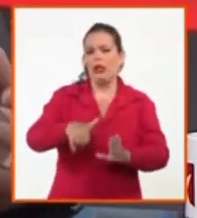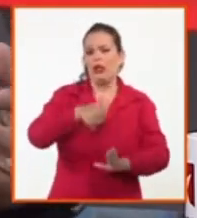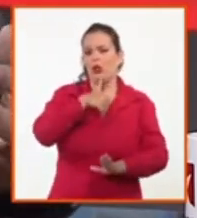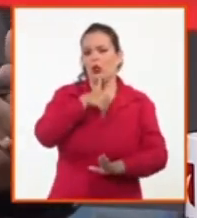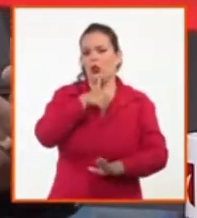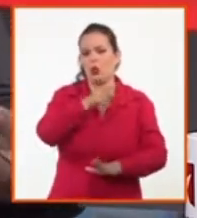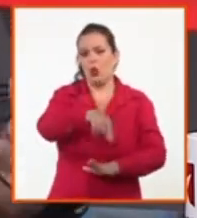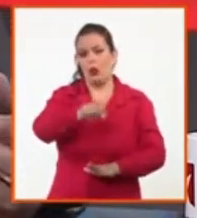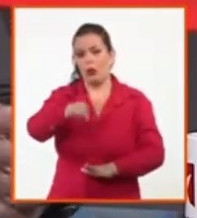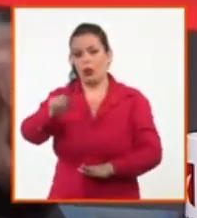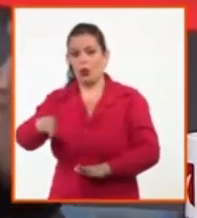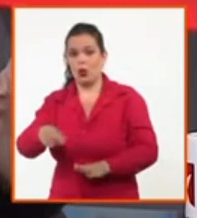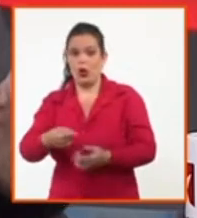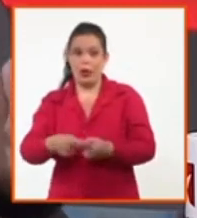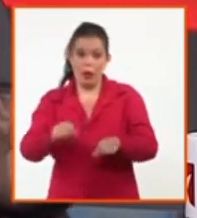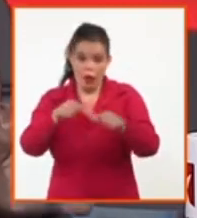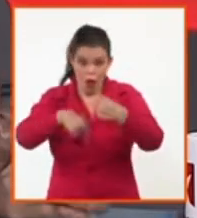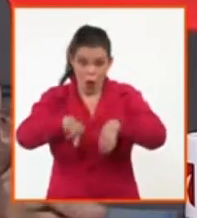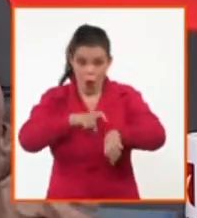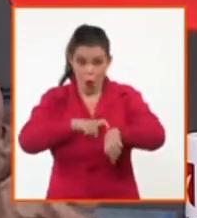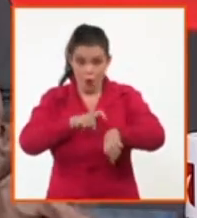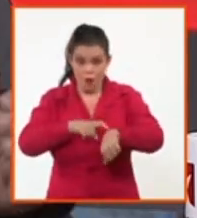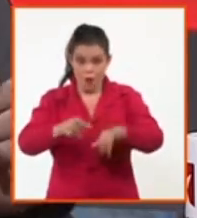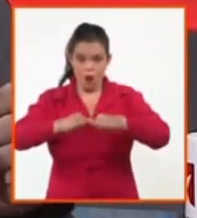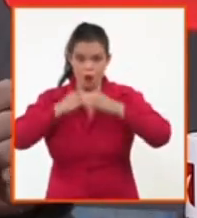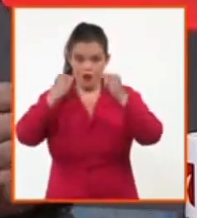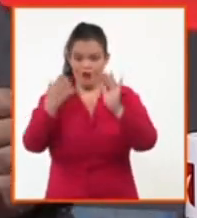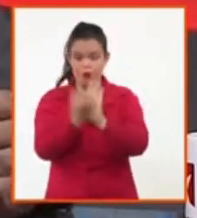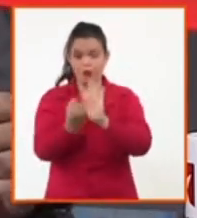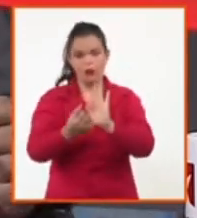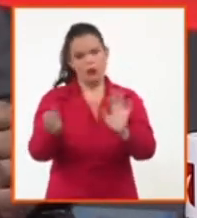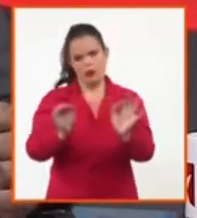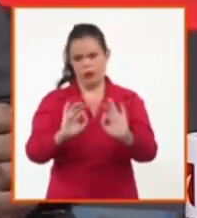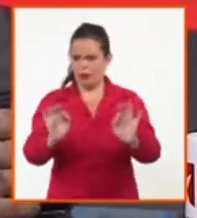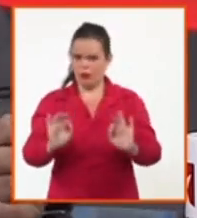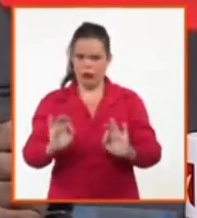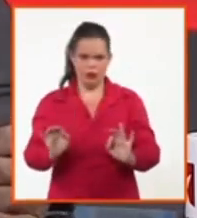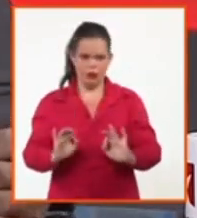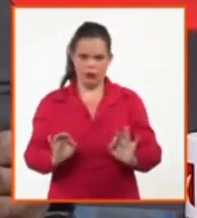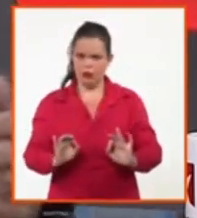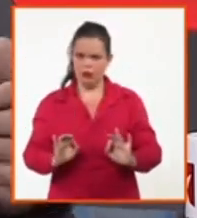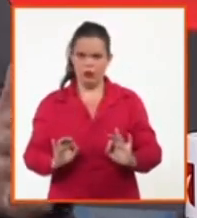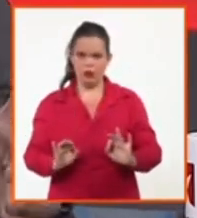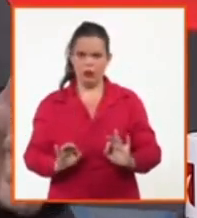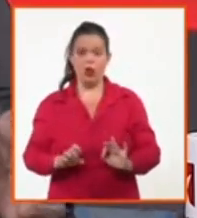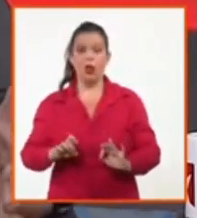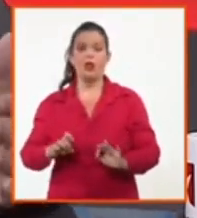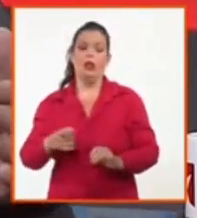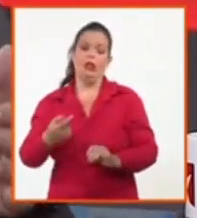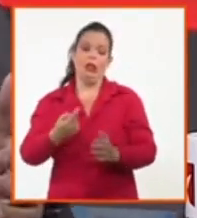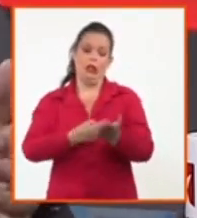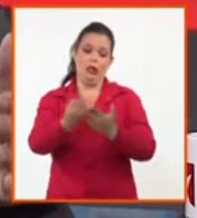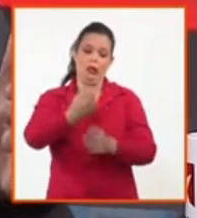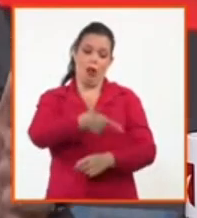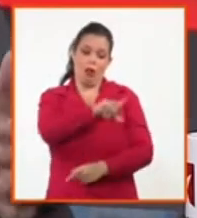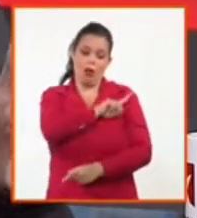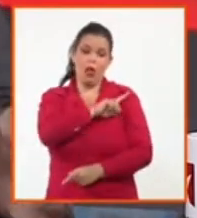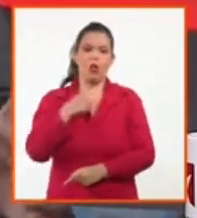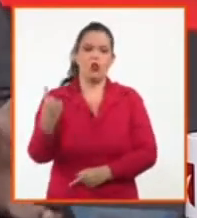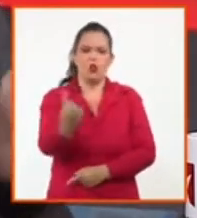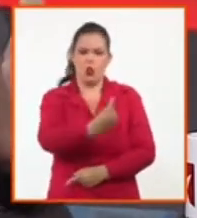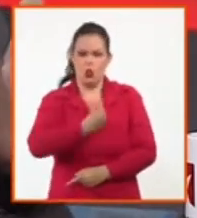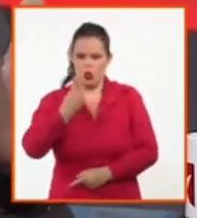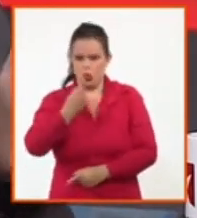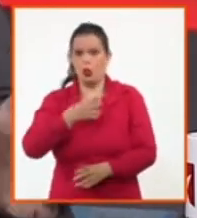Todavía no permite realmente juzgar seriamente. Nosotros, bueno, decidimos, a partir de la semana pasada, empezar a elaborar una